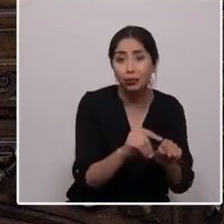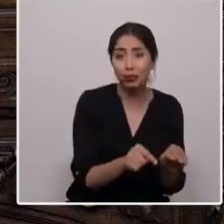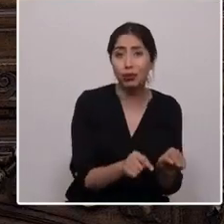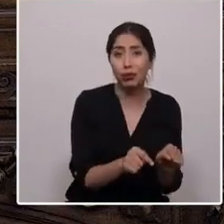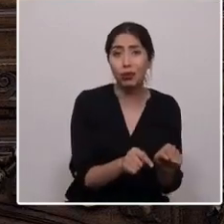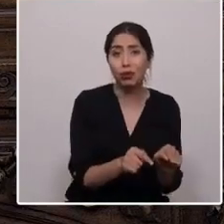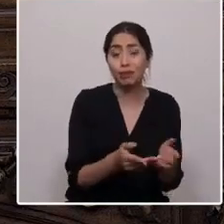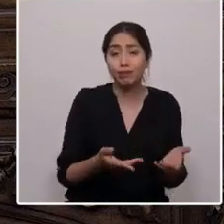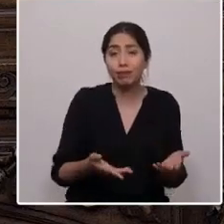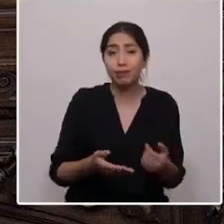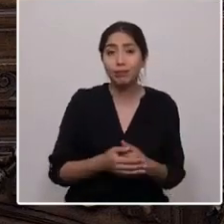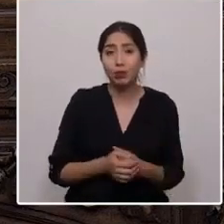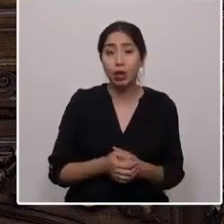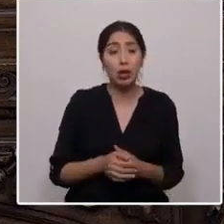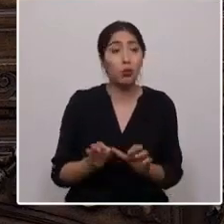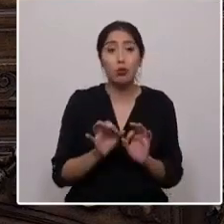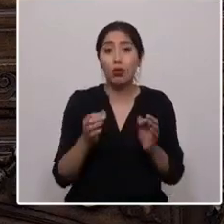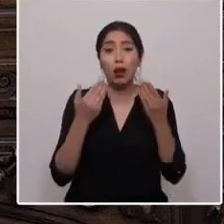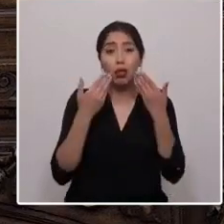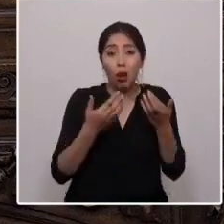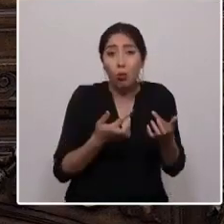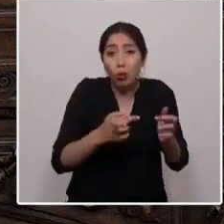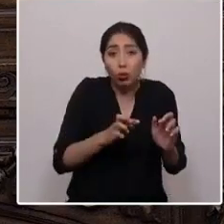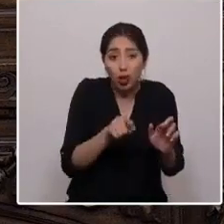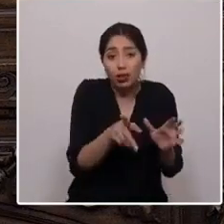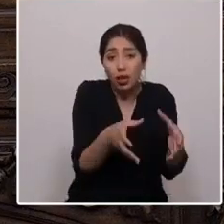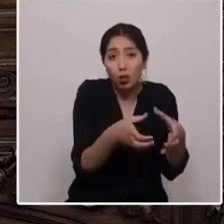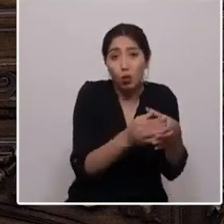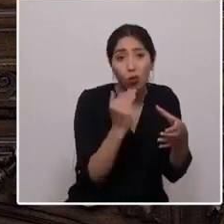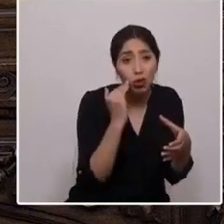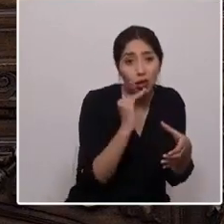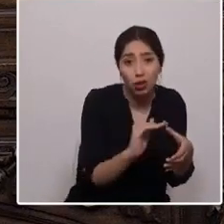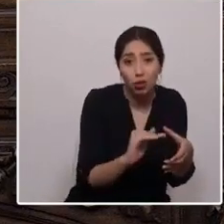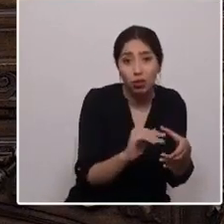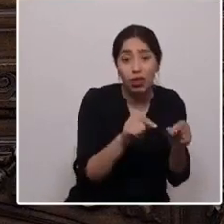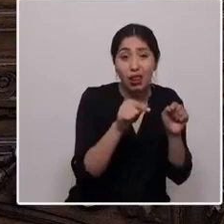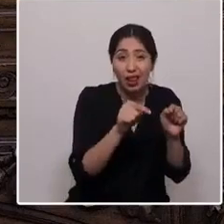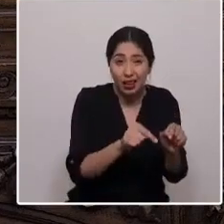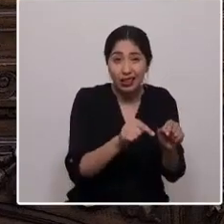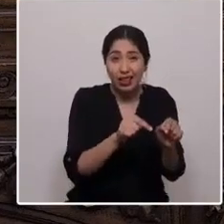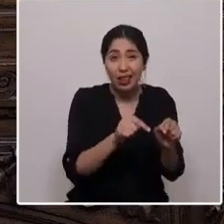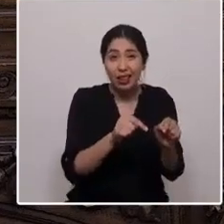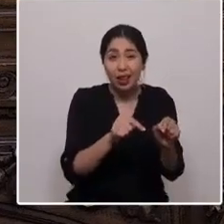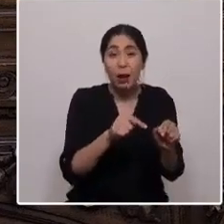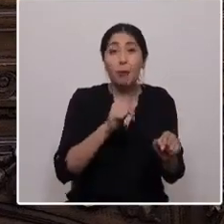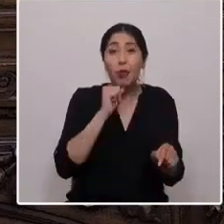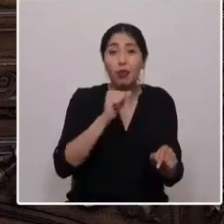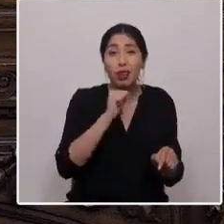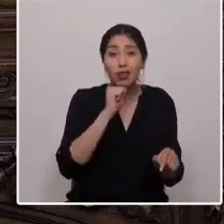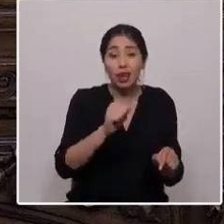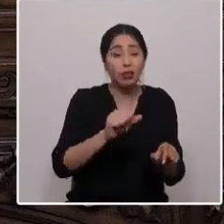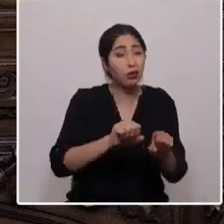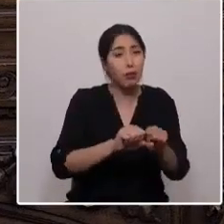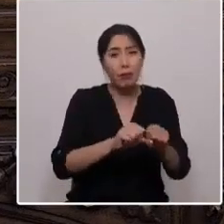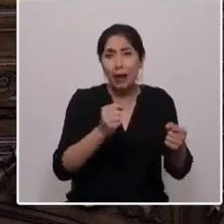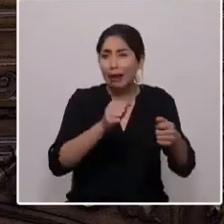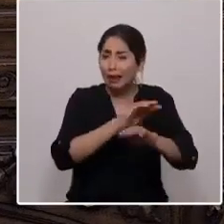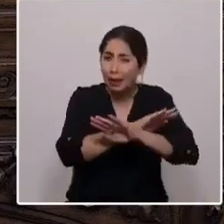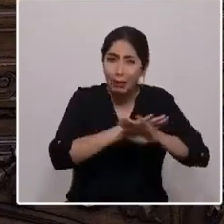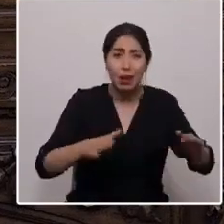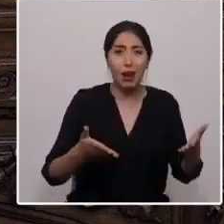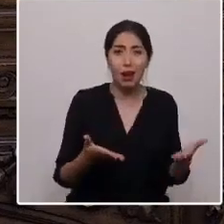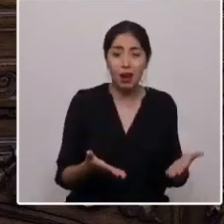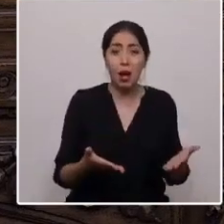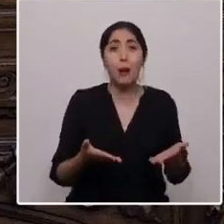ni una oportunidad de romper este terrible ciclo de pobreza. Por eso quiero un